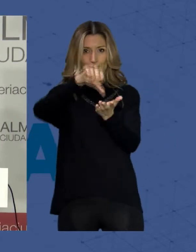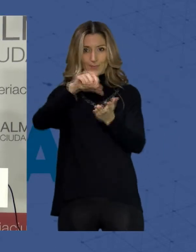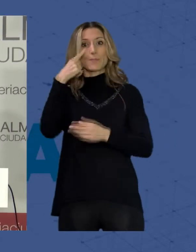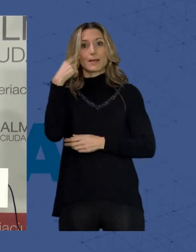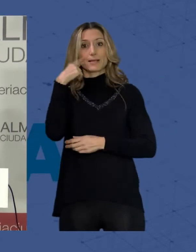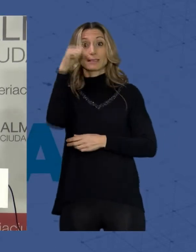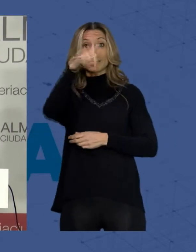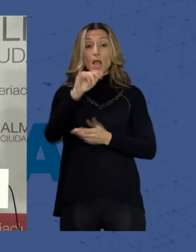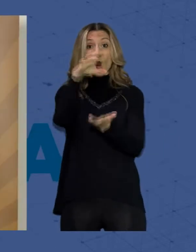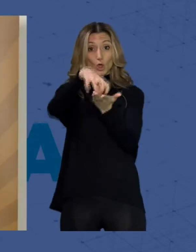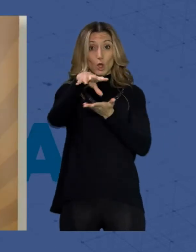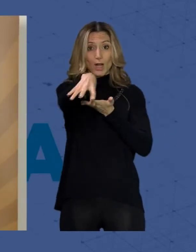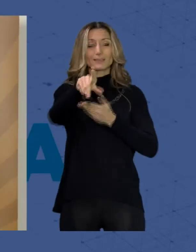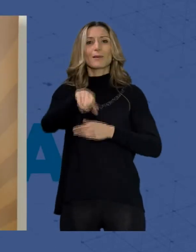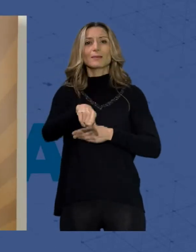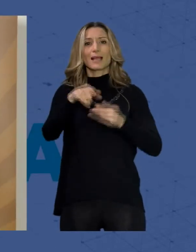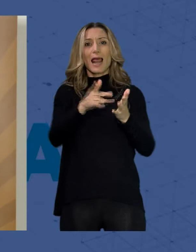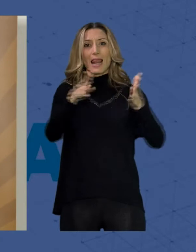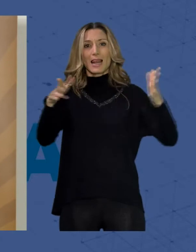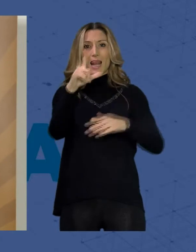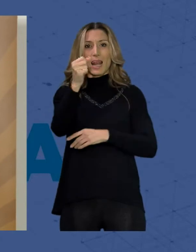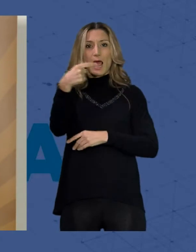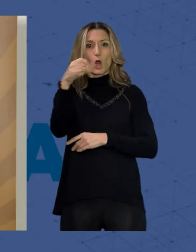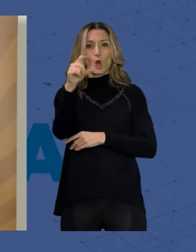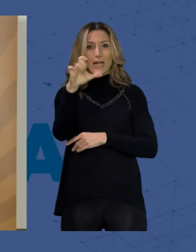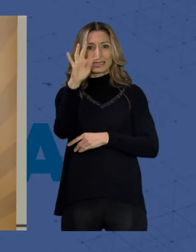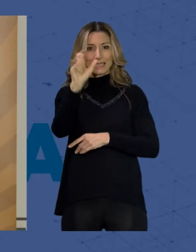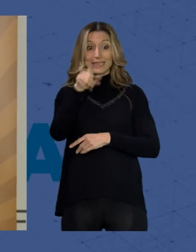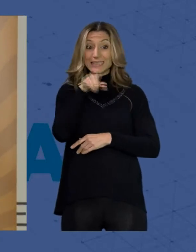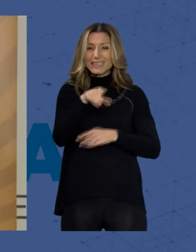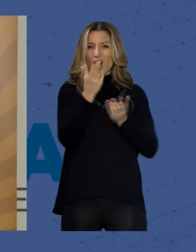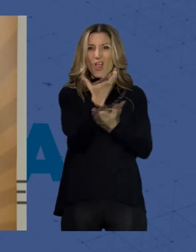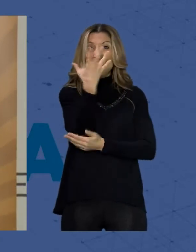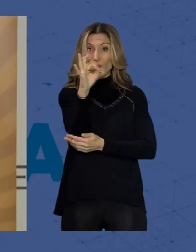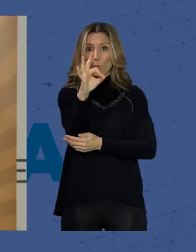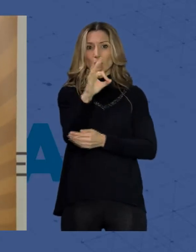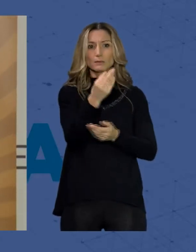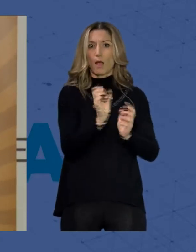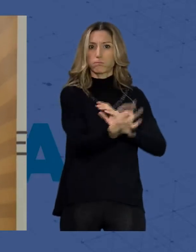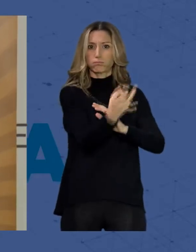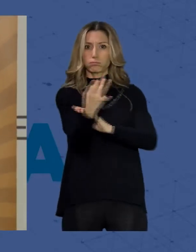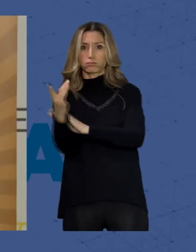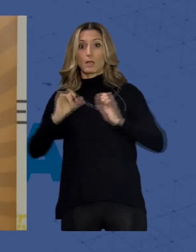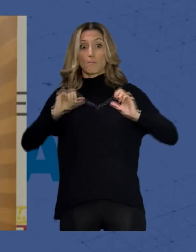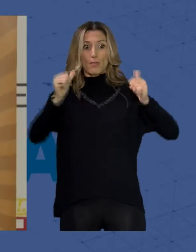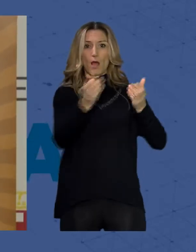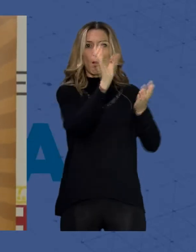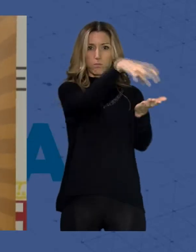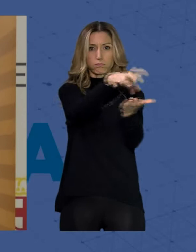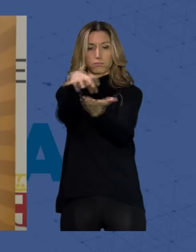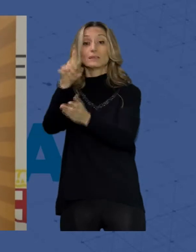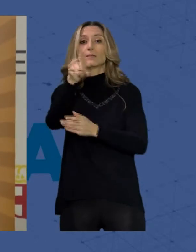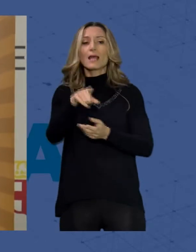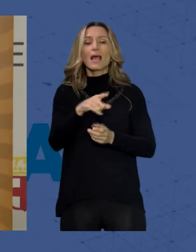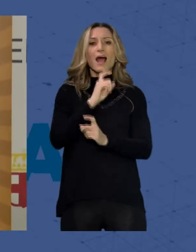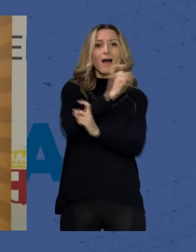Grande y La Goleta. Donde se instalarán 50 de estos contenedores y se informará a la población de